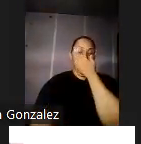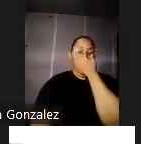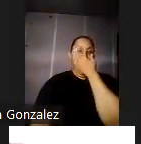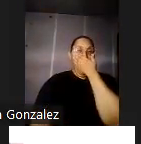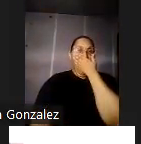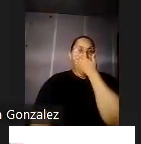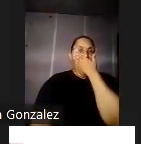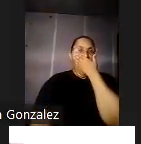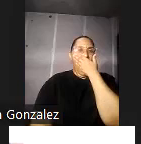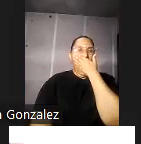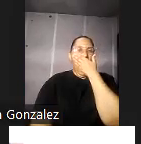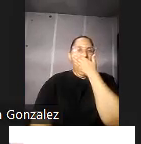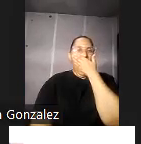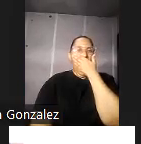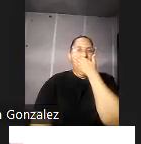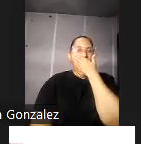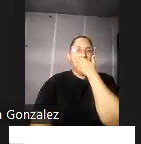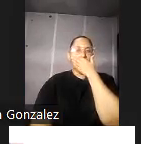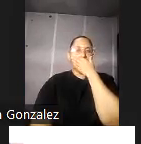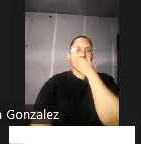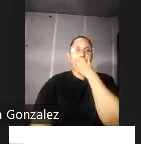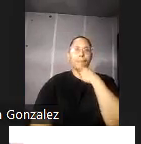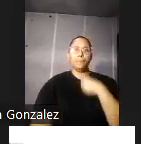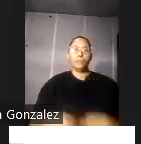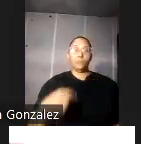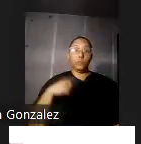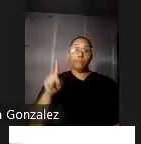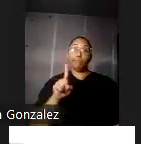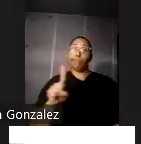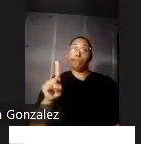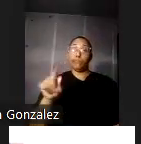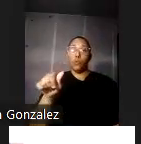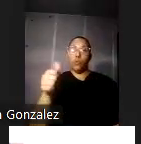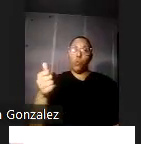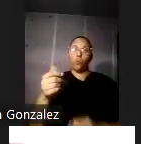esta área bueno ahora entro por la otra puerta fue lo que fue el despacho